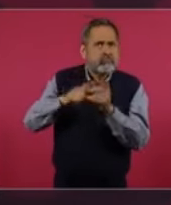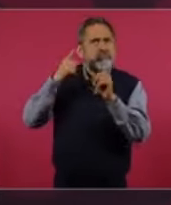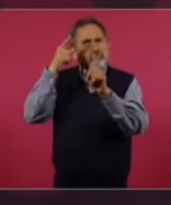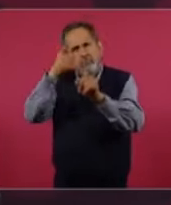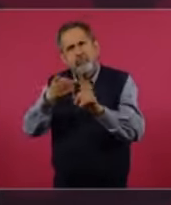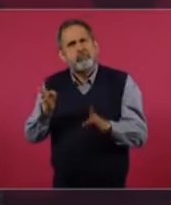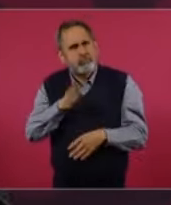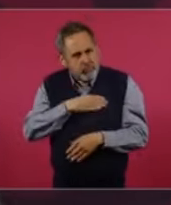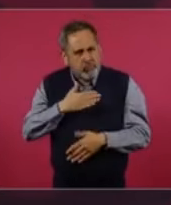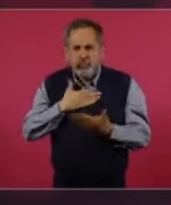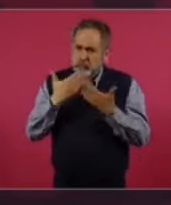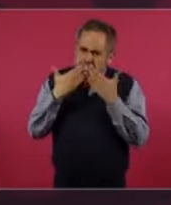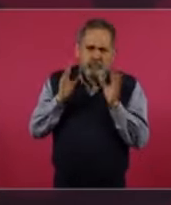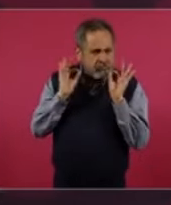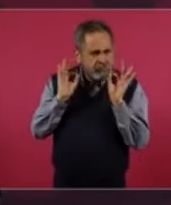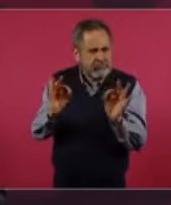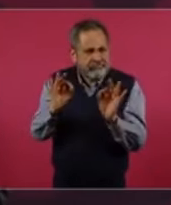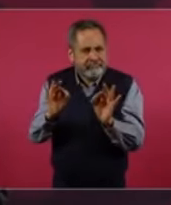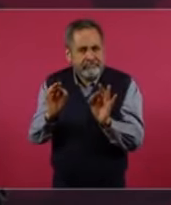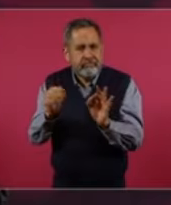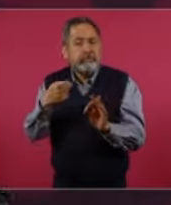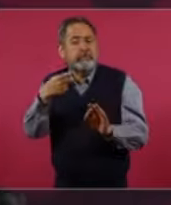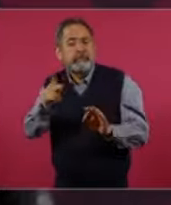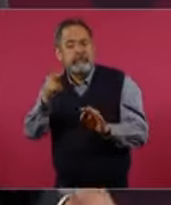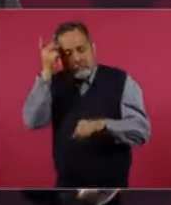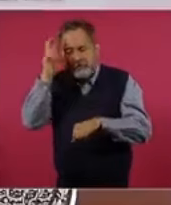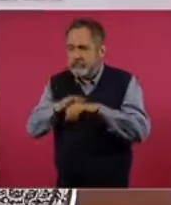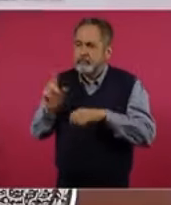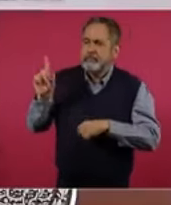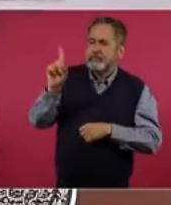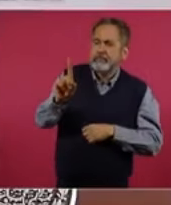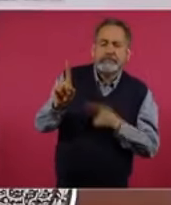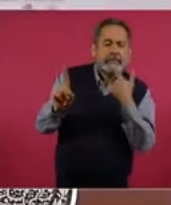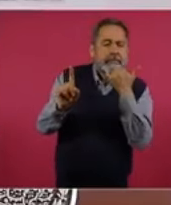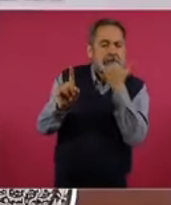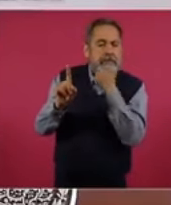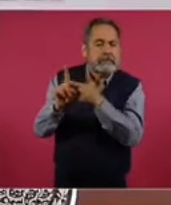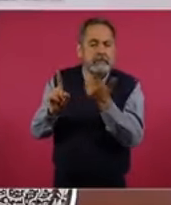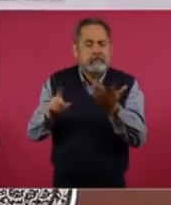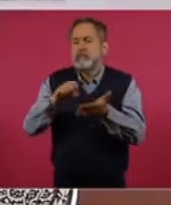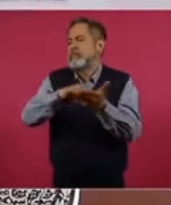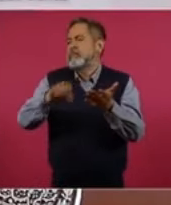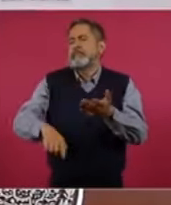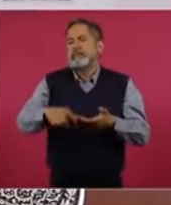como no va a ser una institución noble,